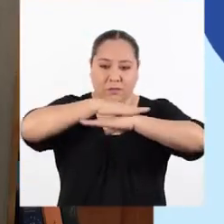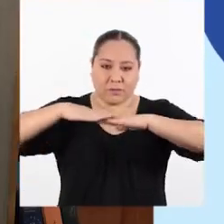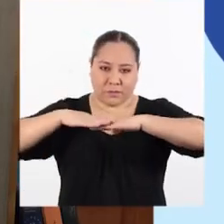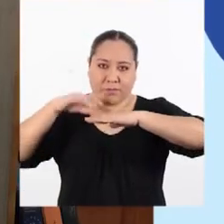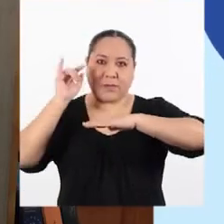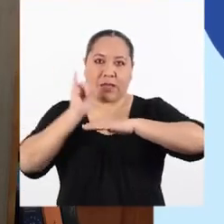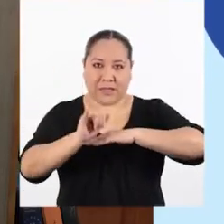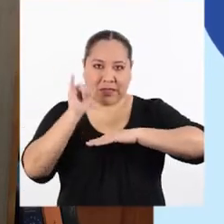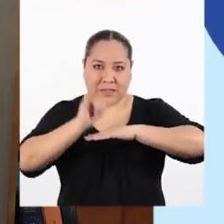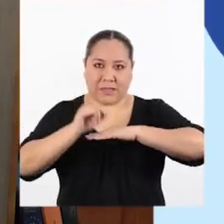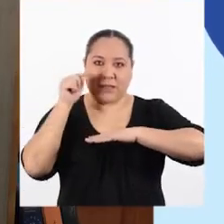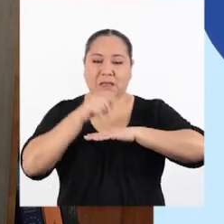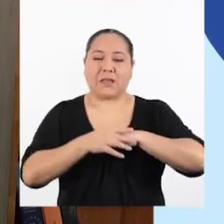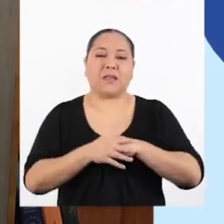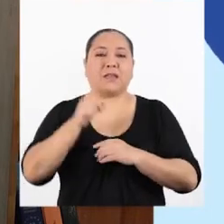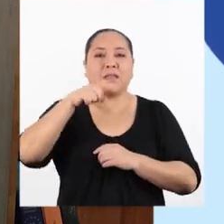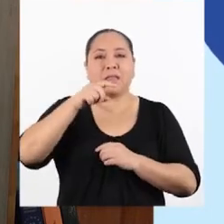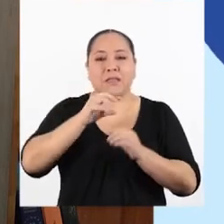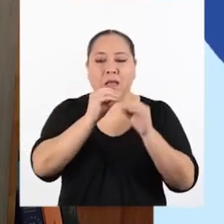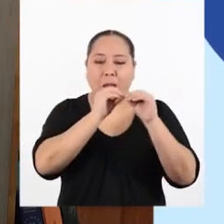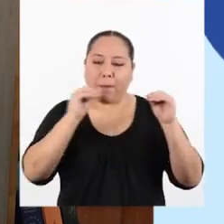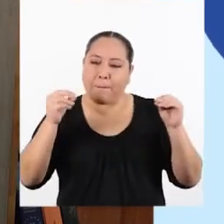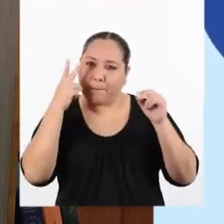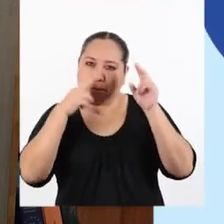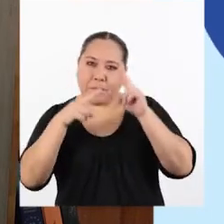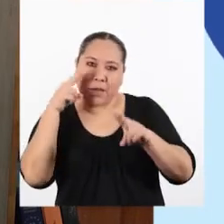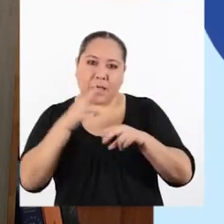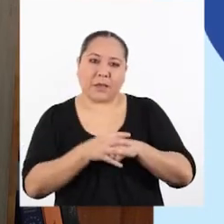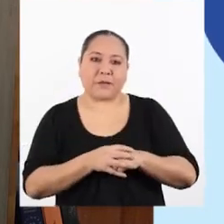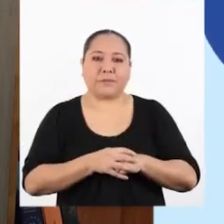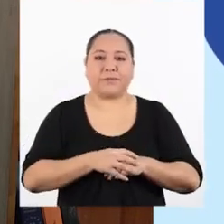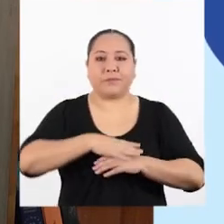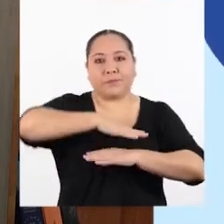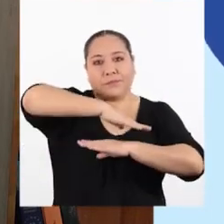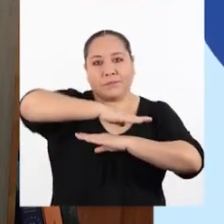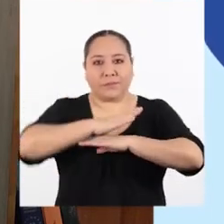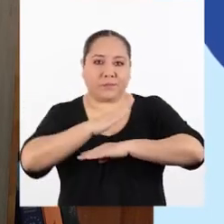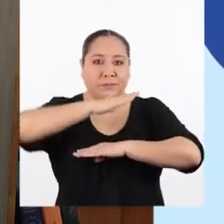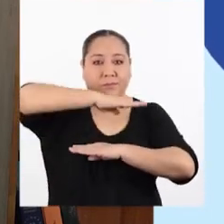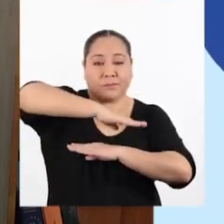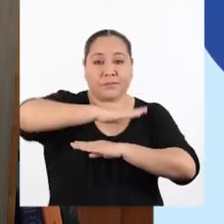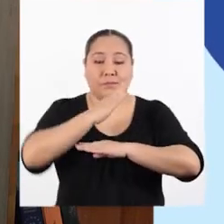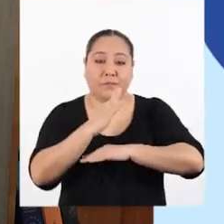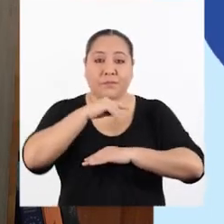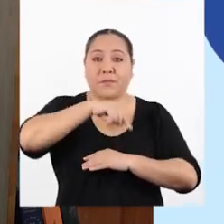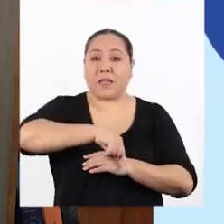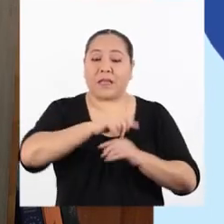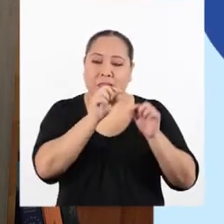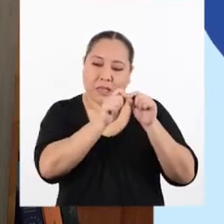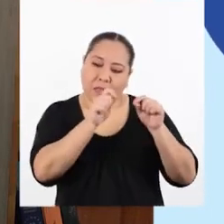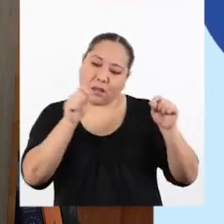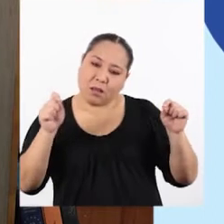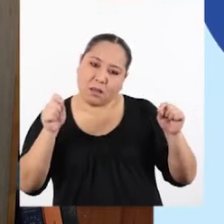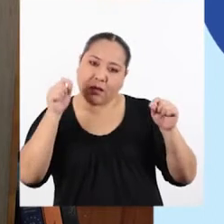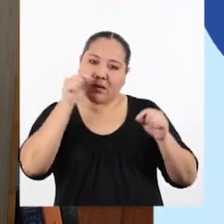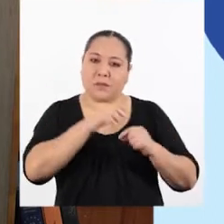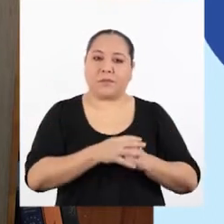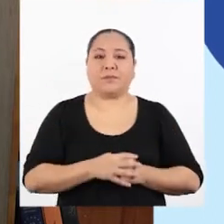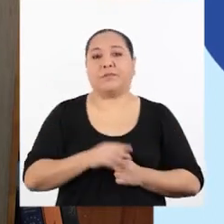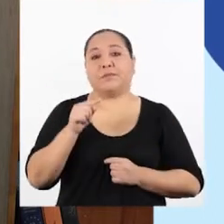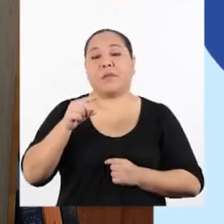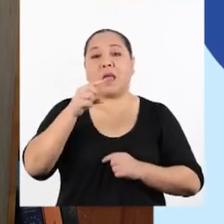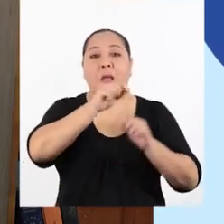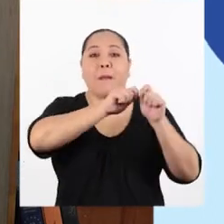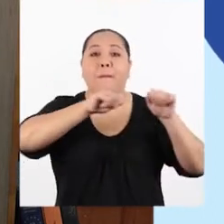de equilibrio, se registra el valor de la longitud del brazo de potencia. Esta longitud la va a medir